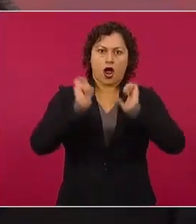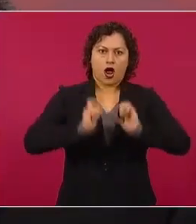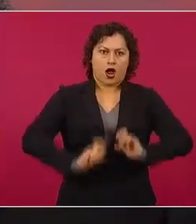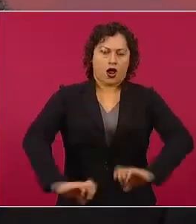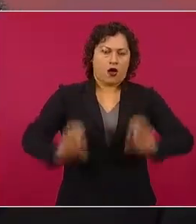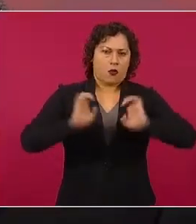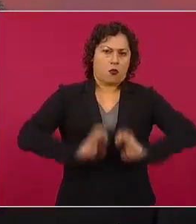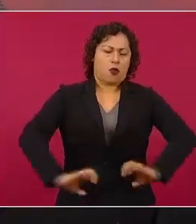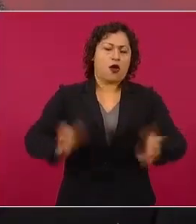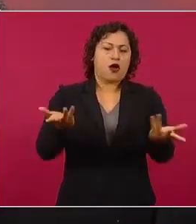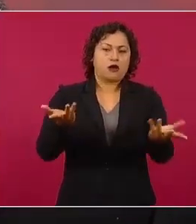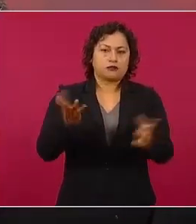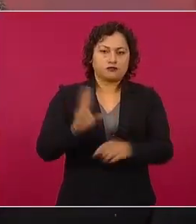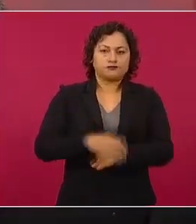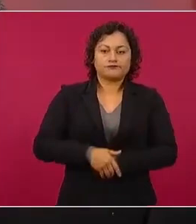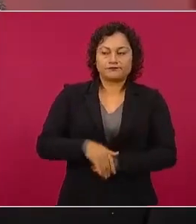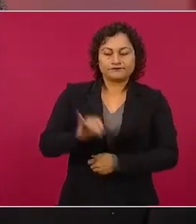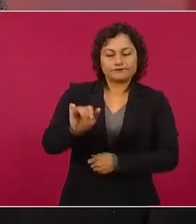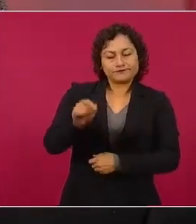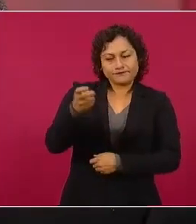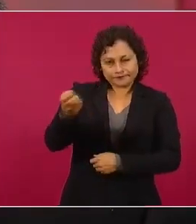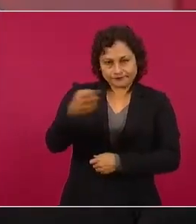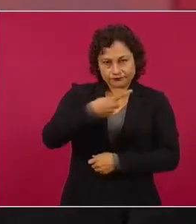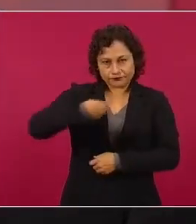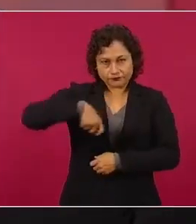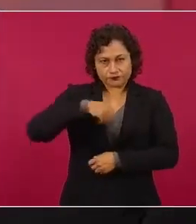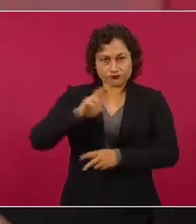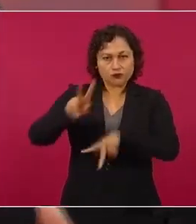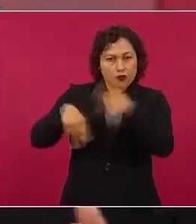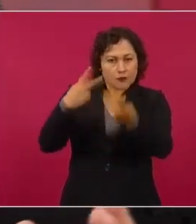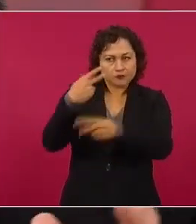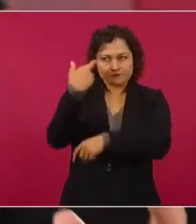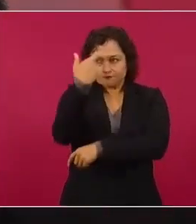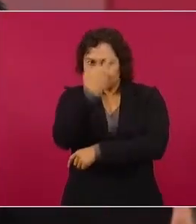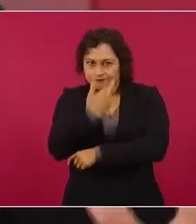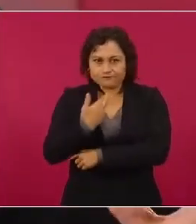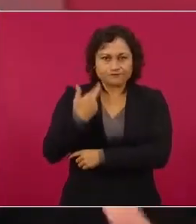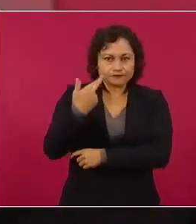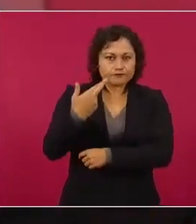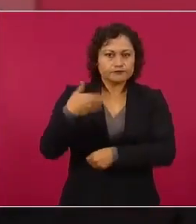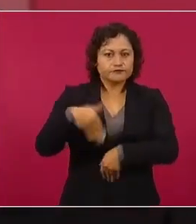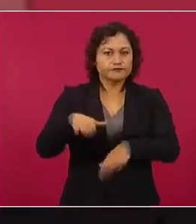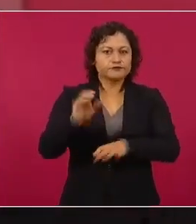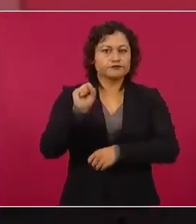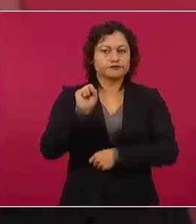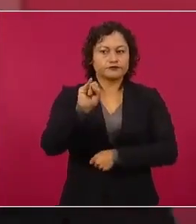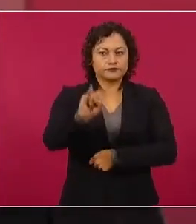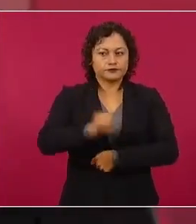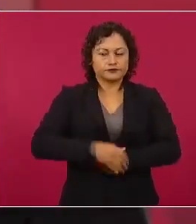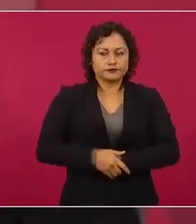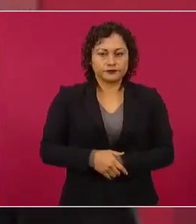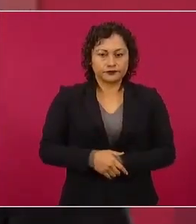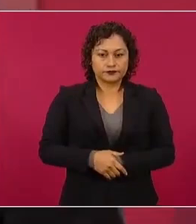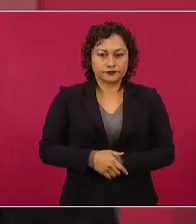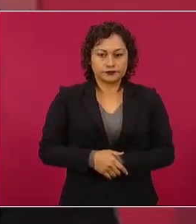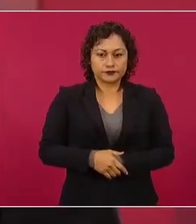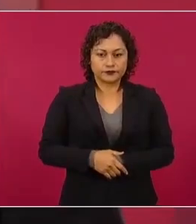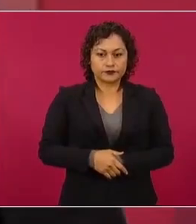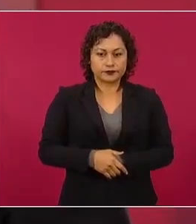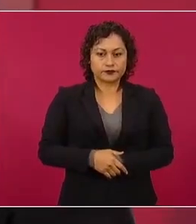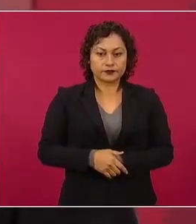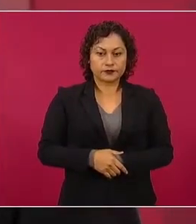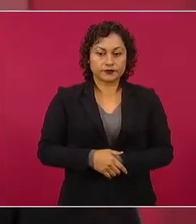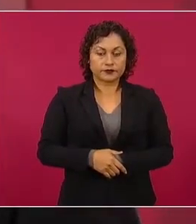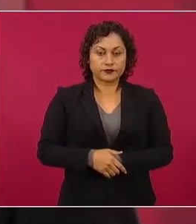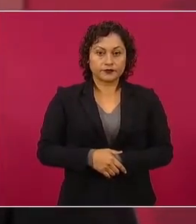la revisión, pero sí considerar que hay